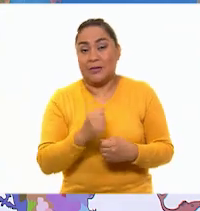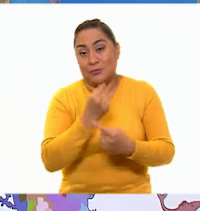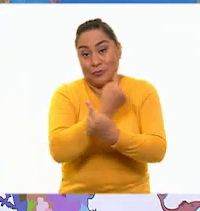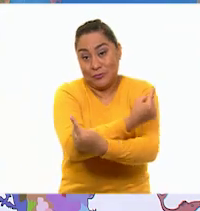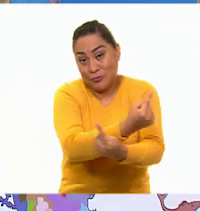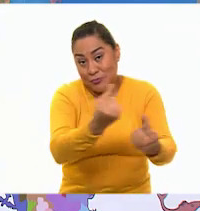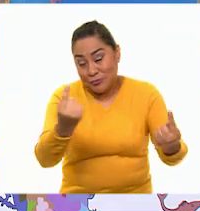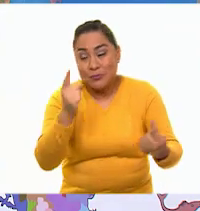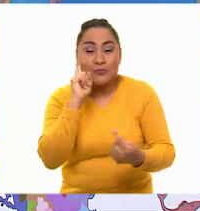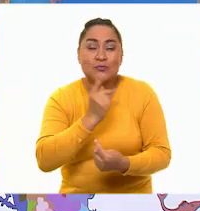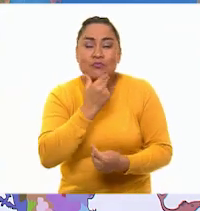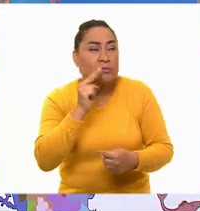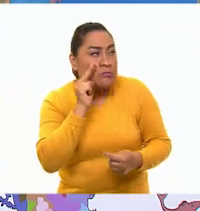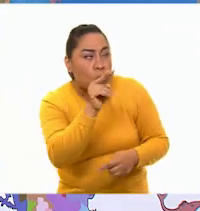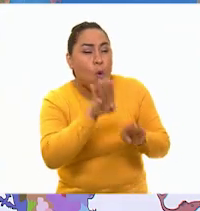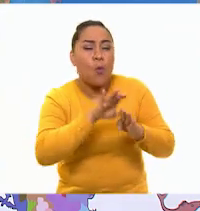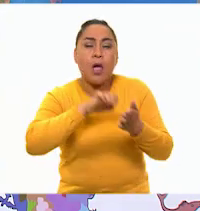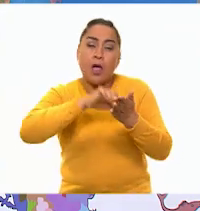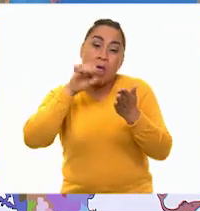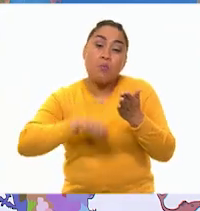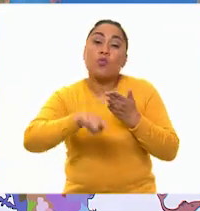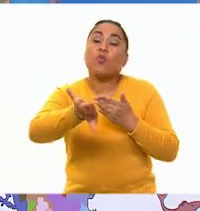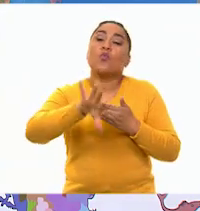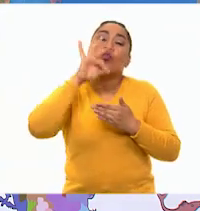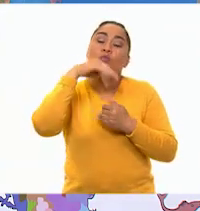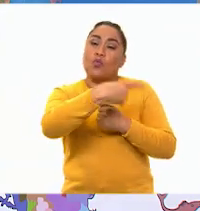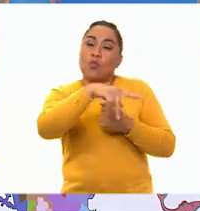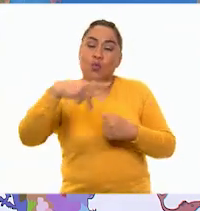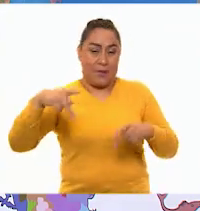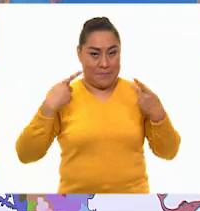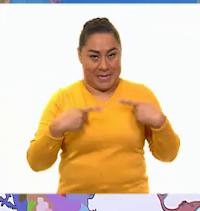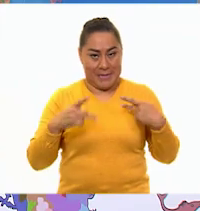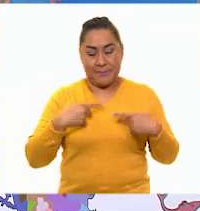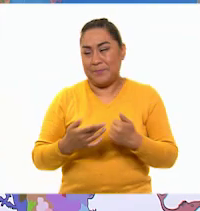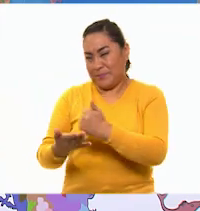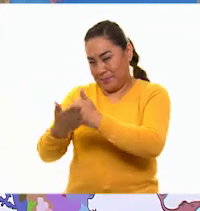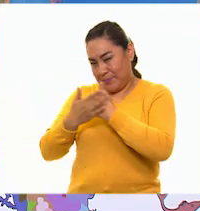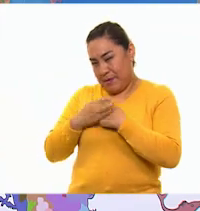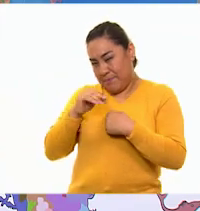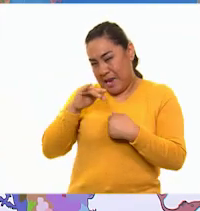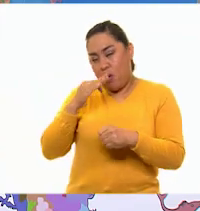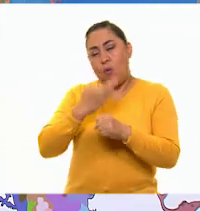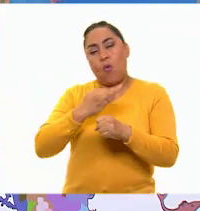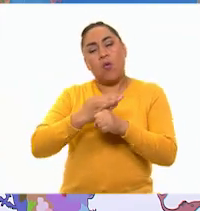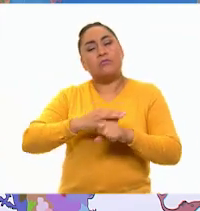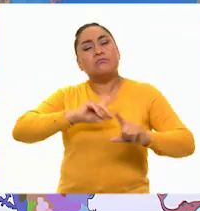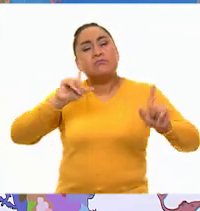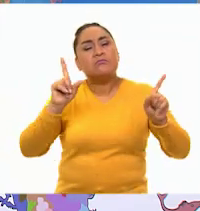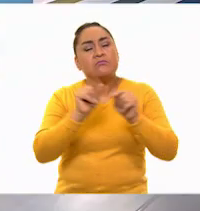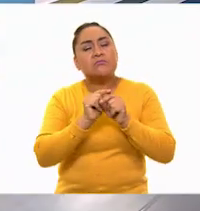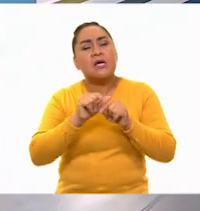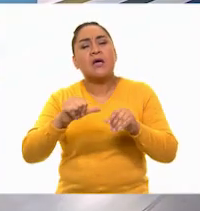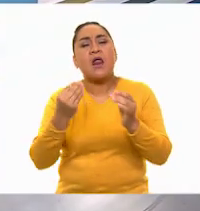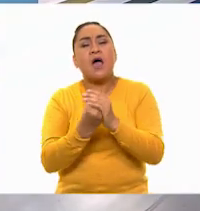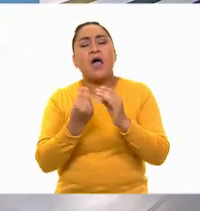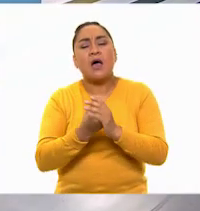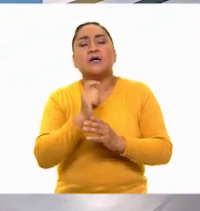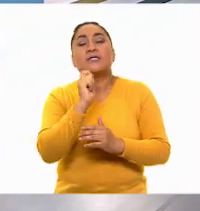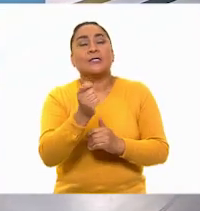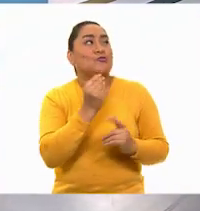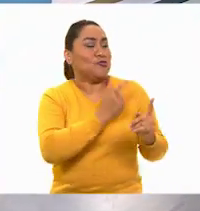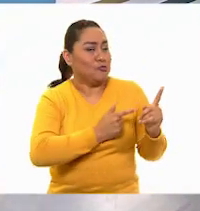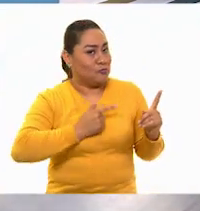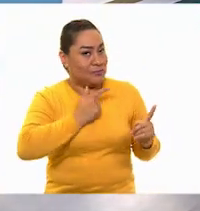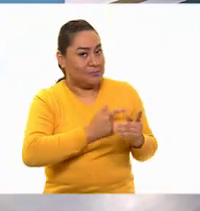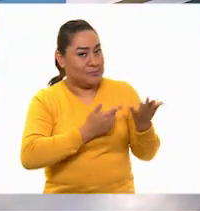casa, tómenla como ejemplo para el personaje que eligieron. Ayúdame, María, por favor, a hacer un resumen de lo que vimos en esta clase. Con todo gusto,